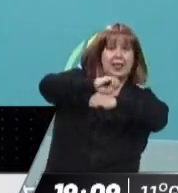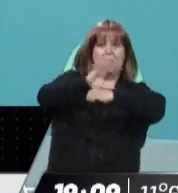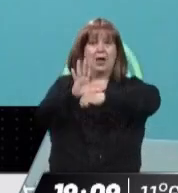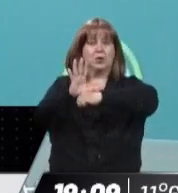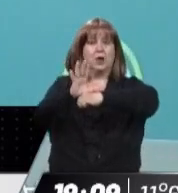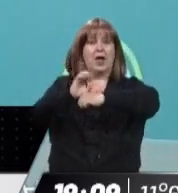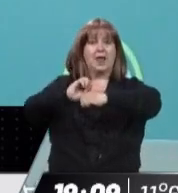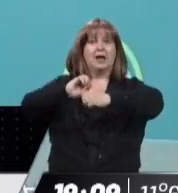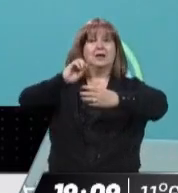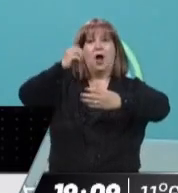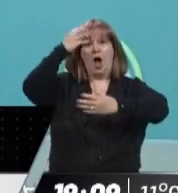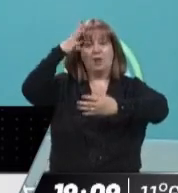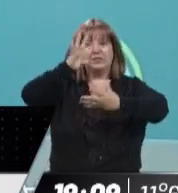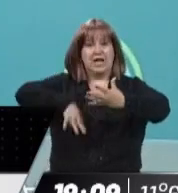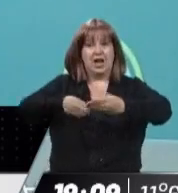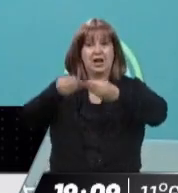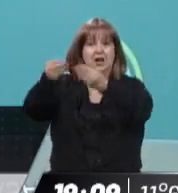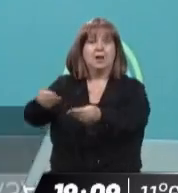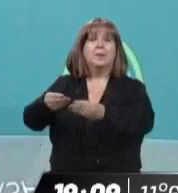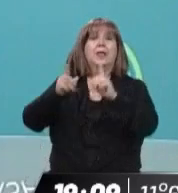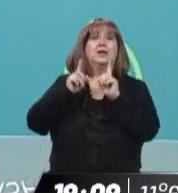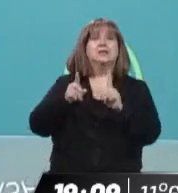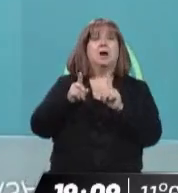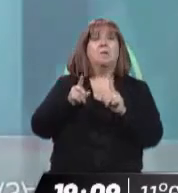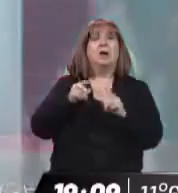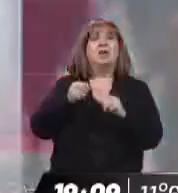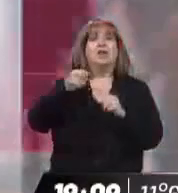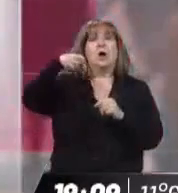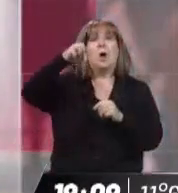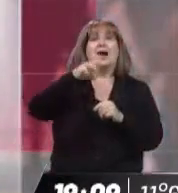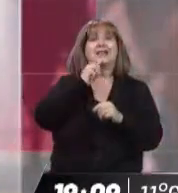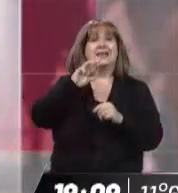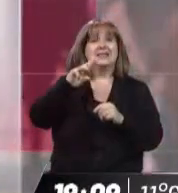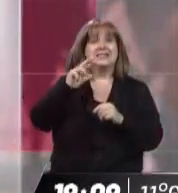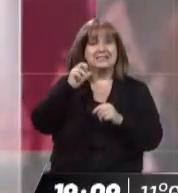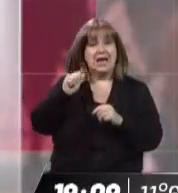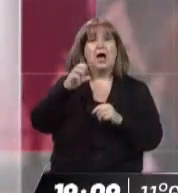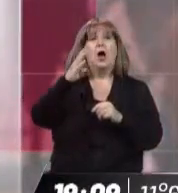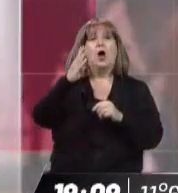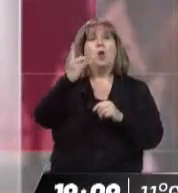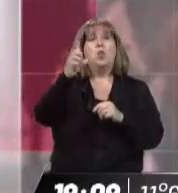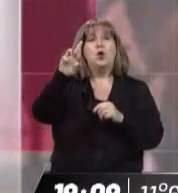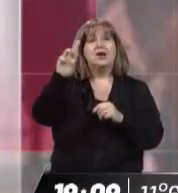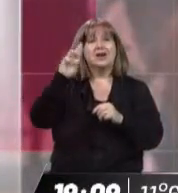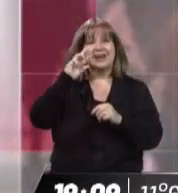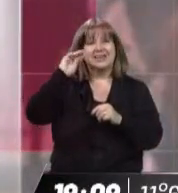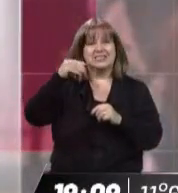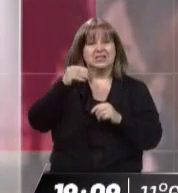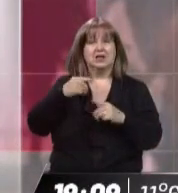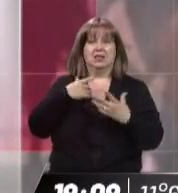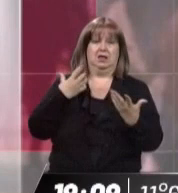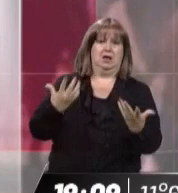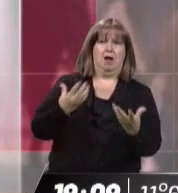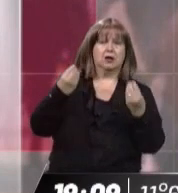a respaldar a Rodolfo Suárez, Patricia Bullrich, la presidenta del PRO en la República Argentina, dijo esto Pablo, increíble, un